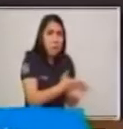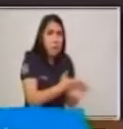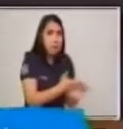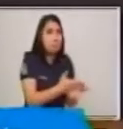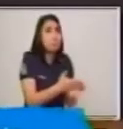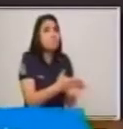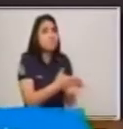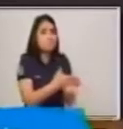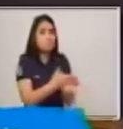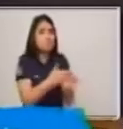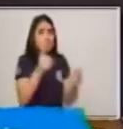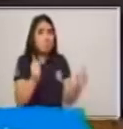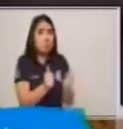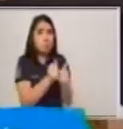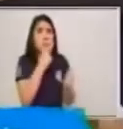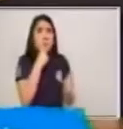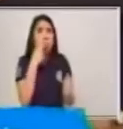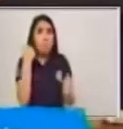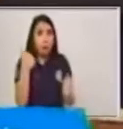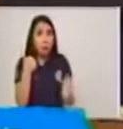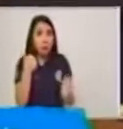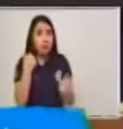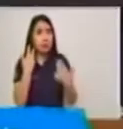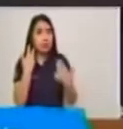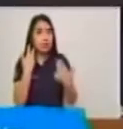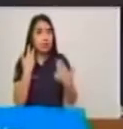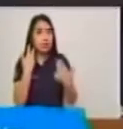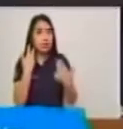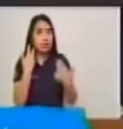Ya teniéndole enfrente,